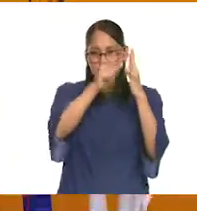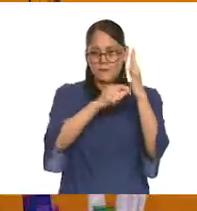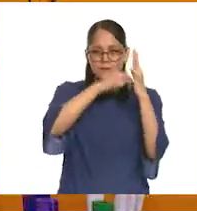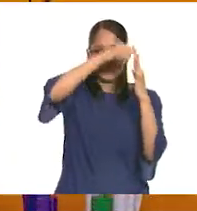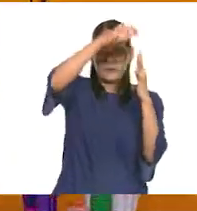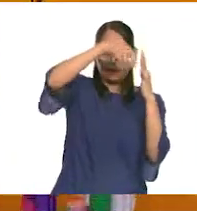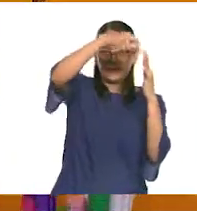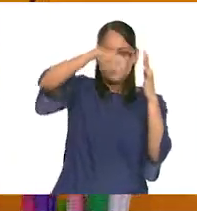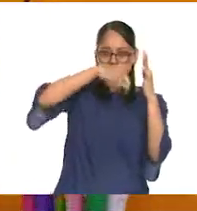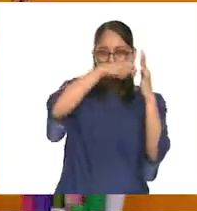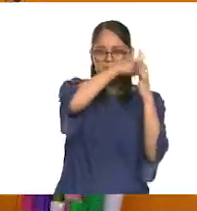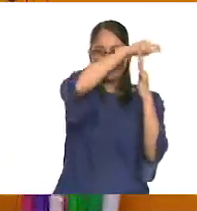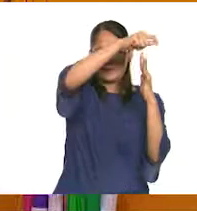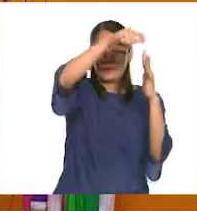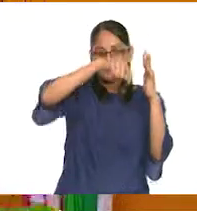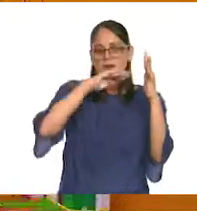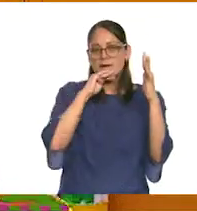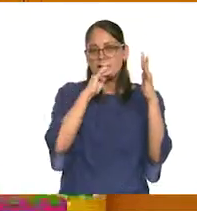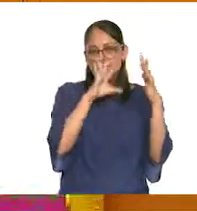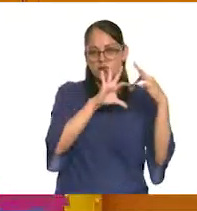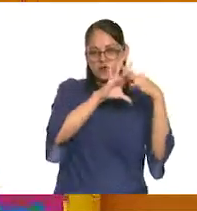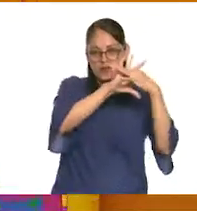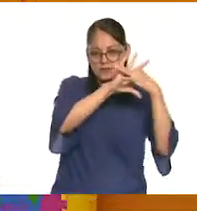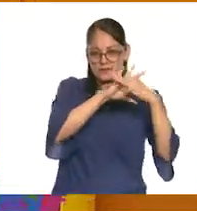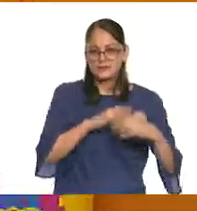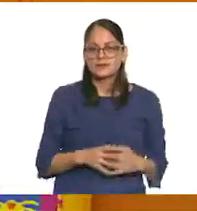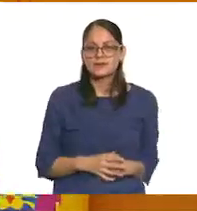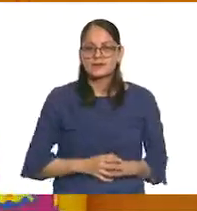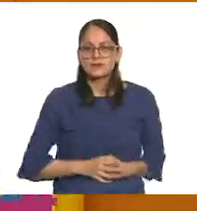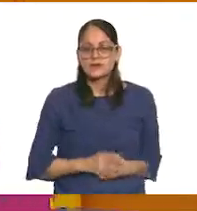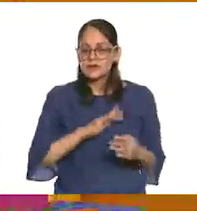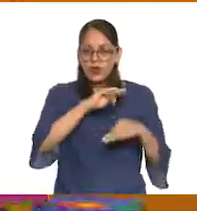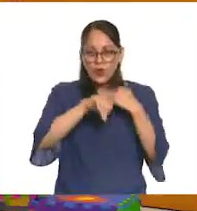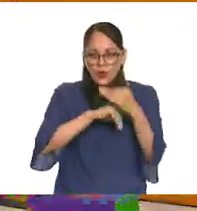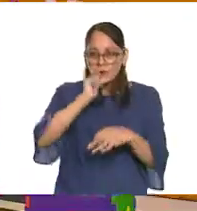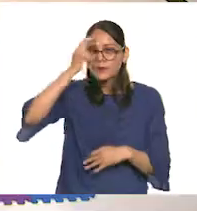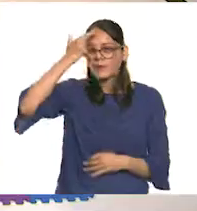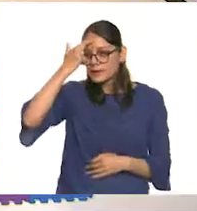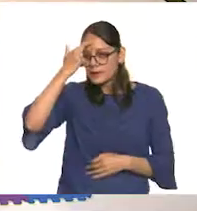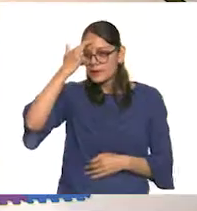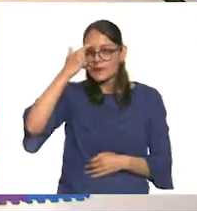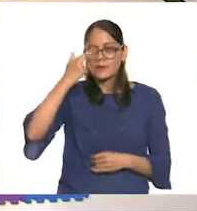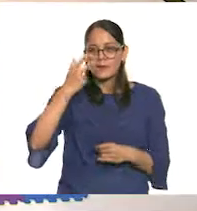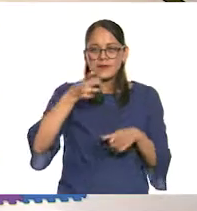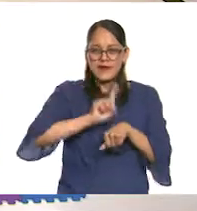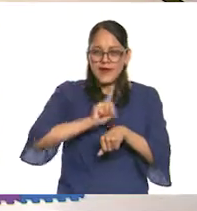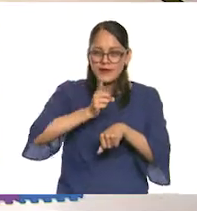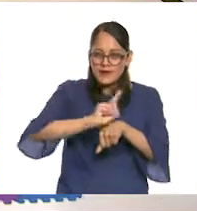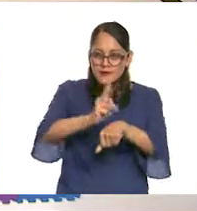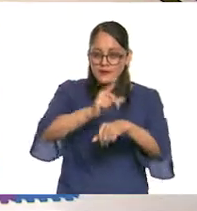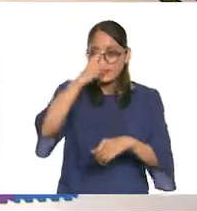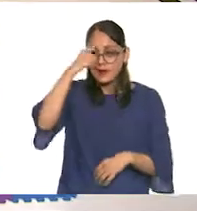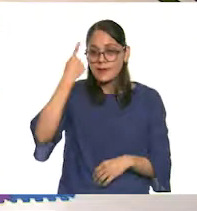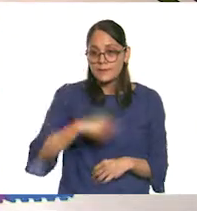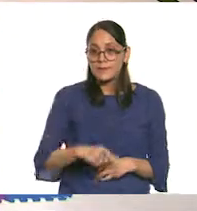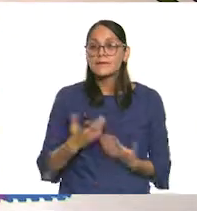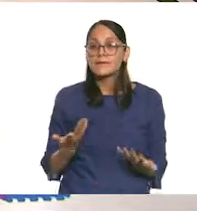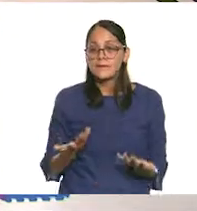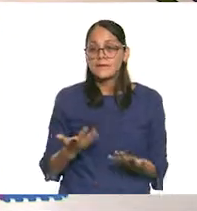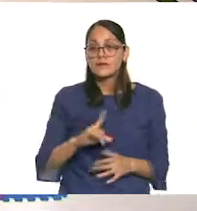lazos que tenemos con mamá, todos los recuerdos que vamos creando día a día para que después